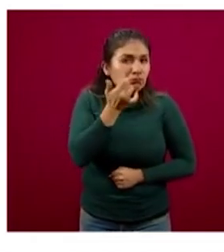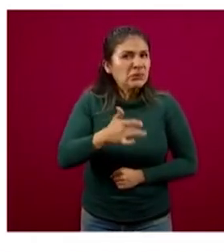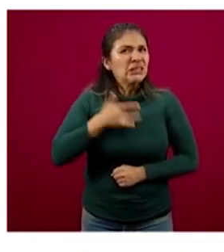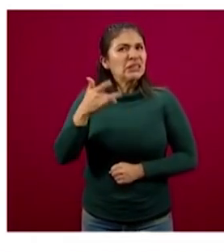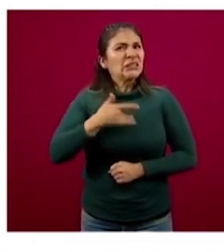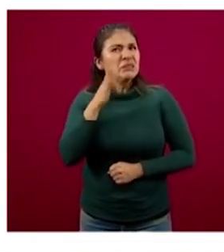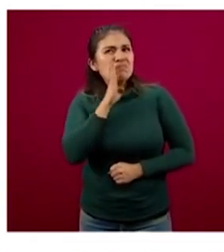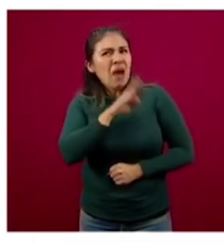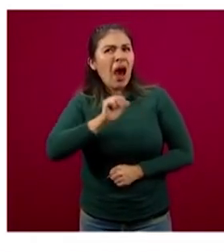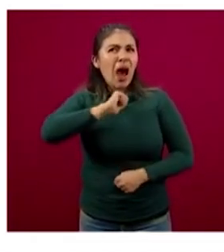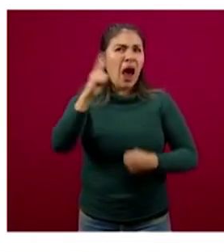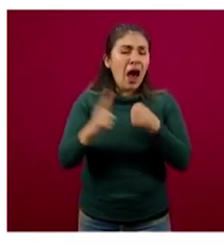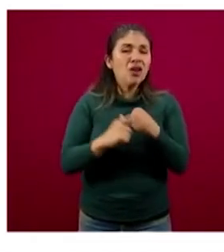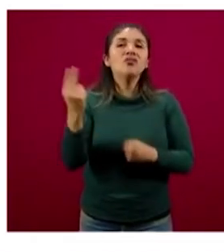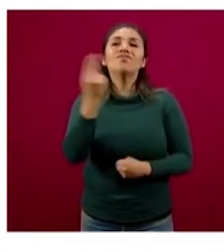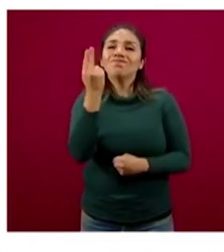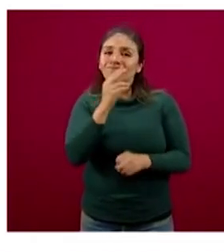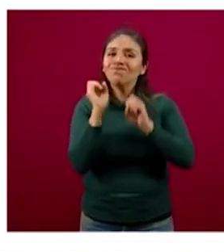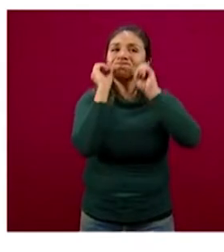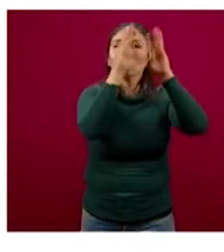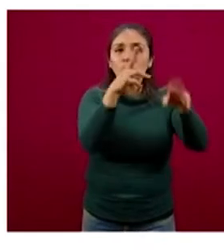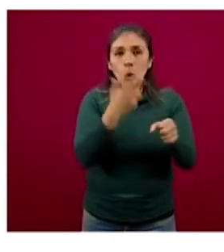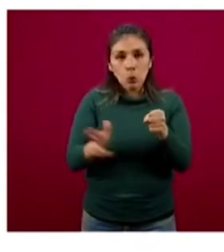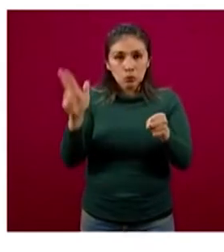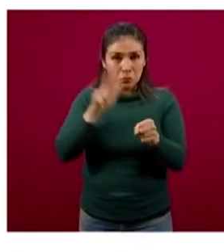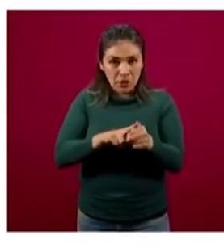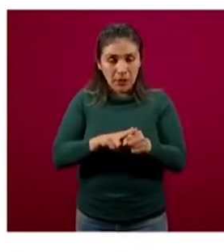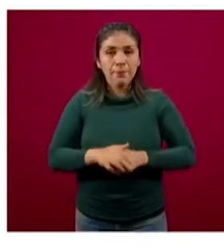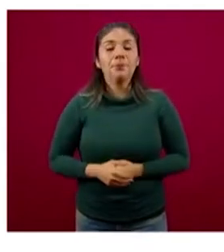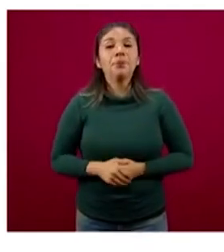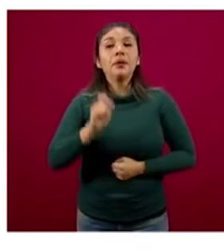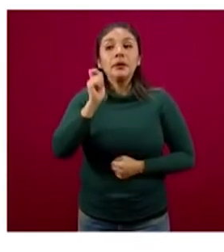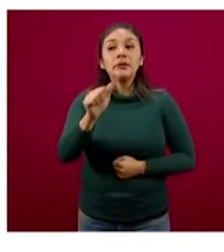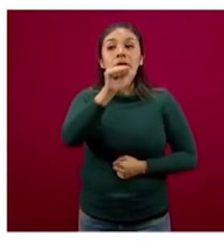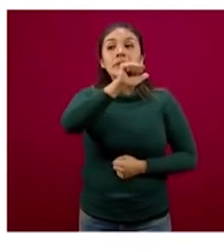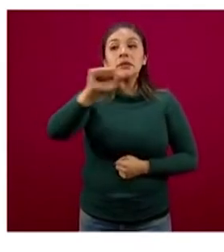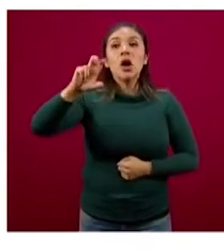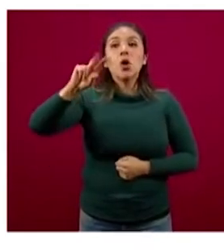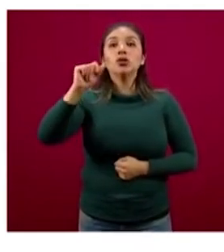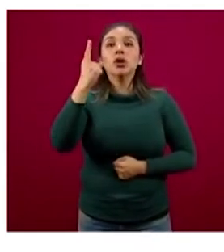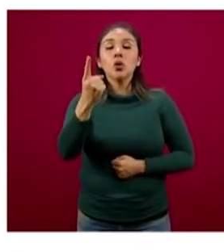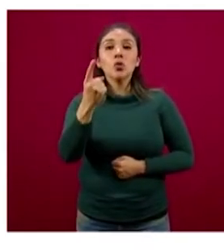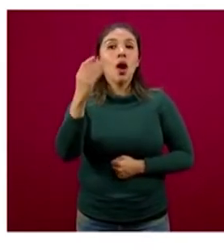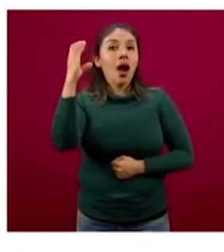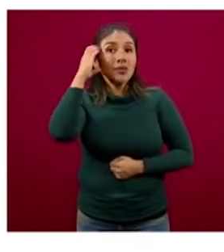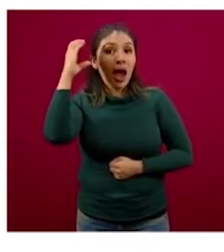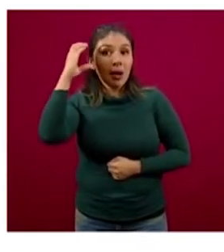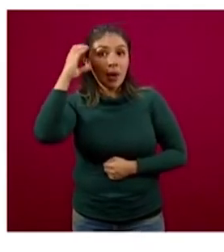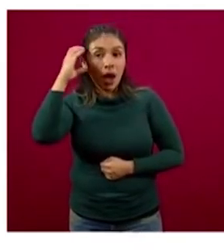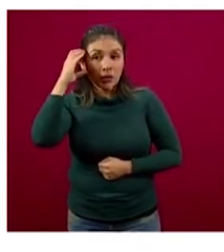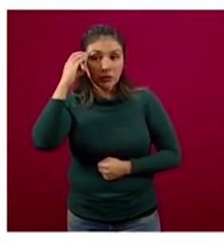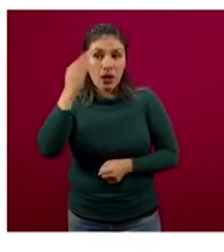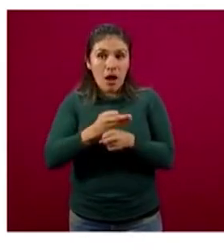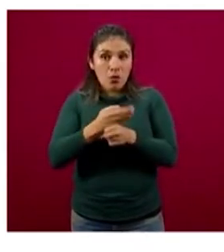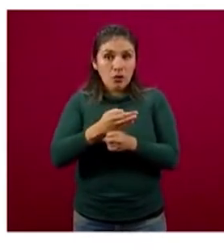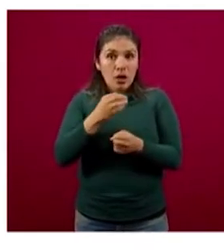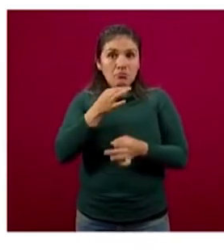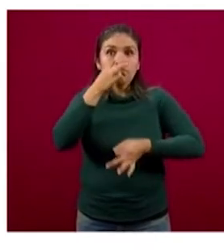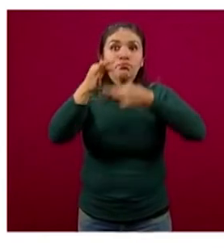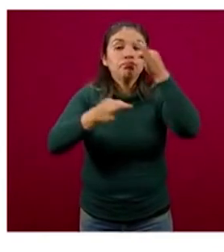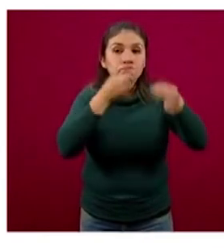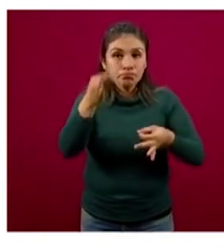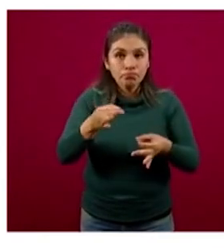y por lo tanto requieren ser hospitalizados. Son 681 unidades ahora las que pueden notificar, tienen